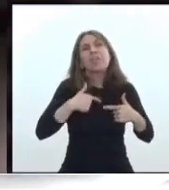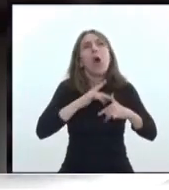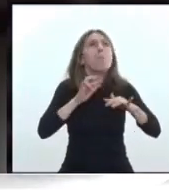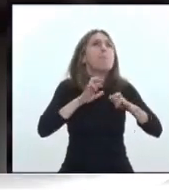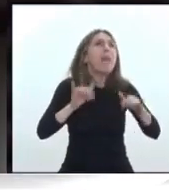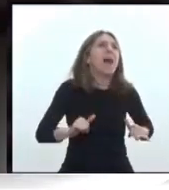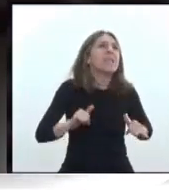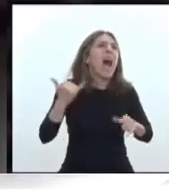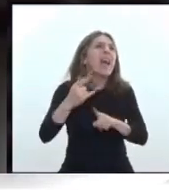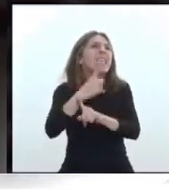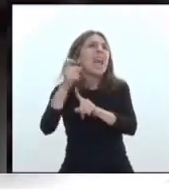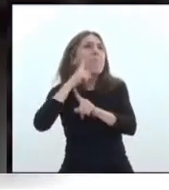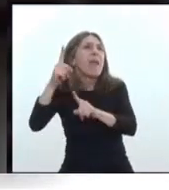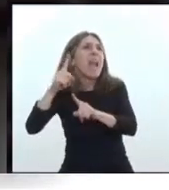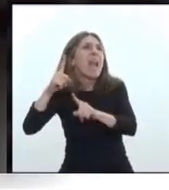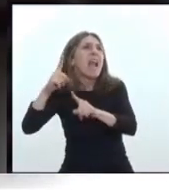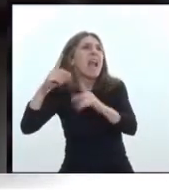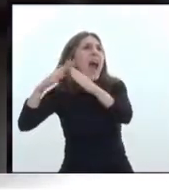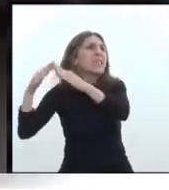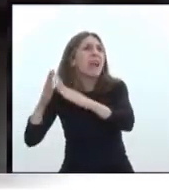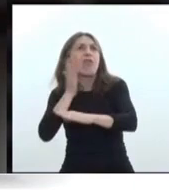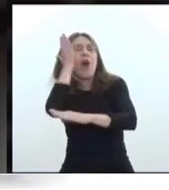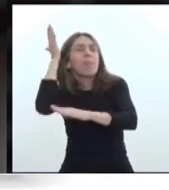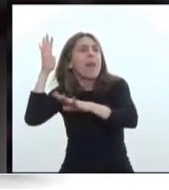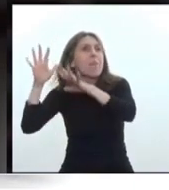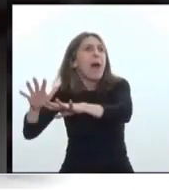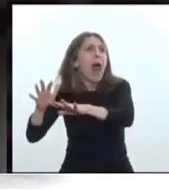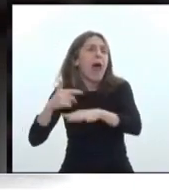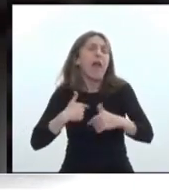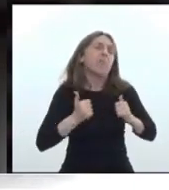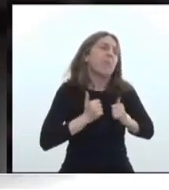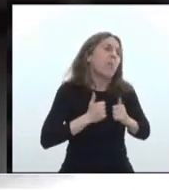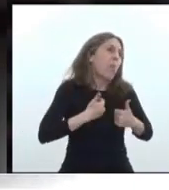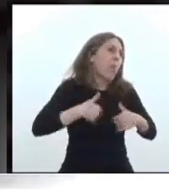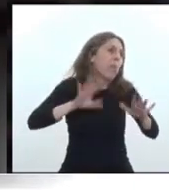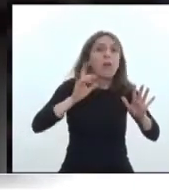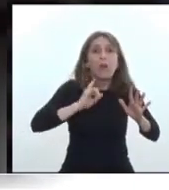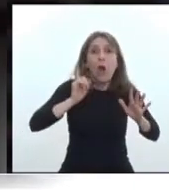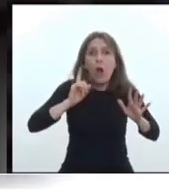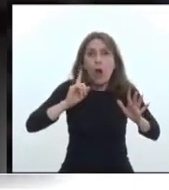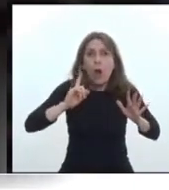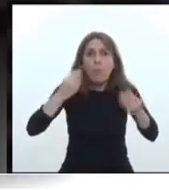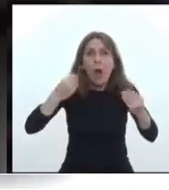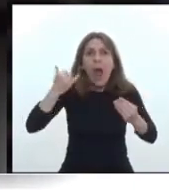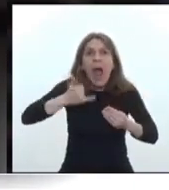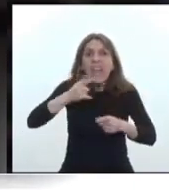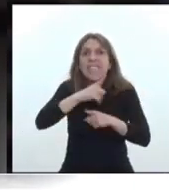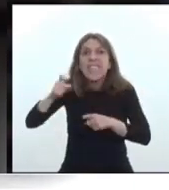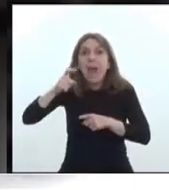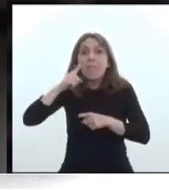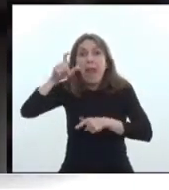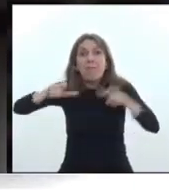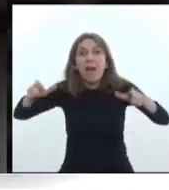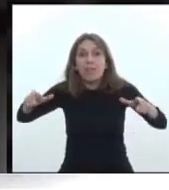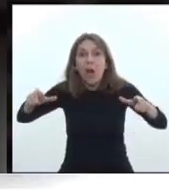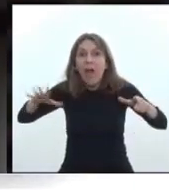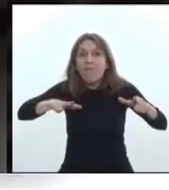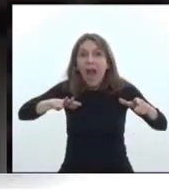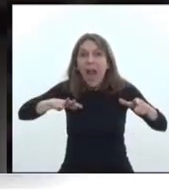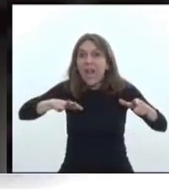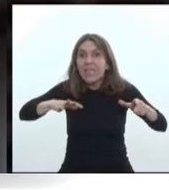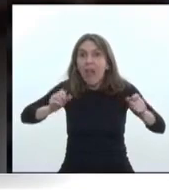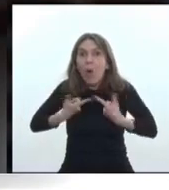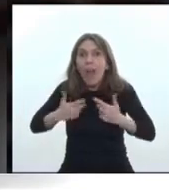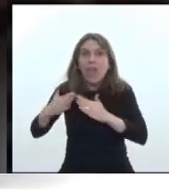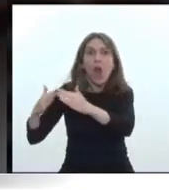por terminar, porque pienso en los miles de argentinos que están sin una casa donde vivir. Y no estoy en